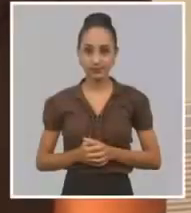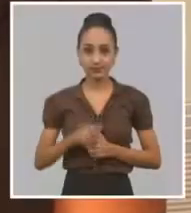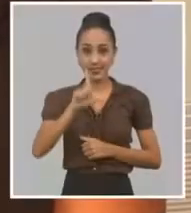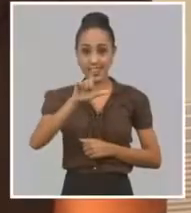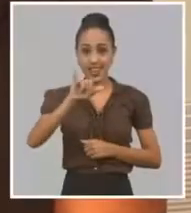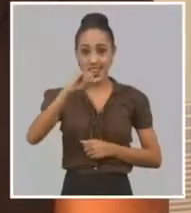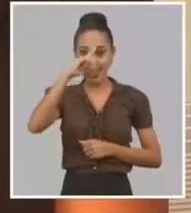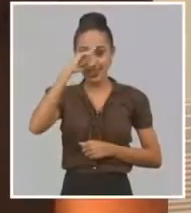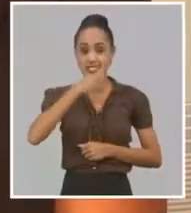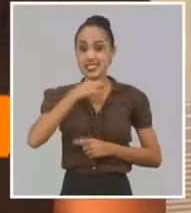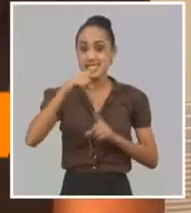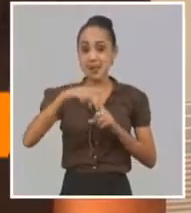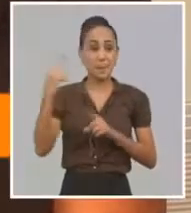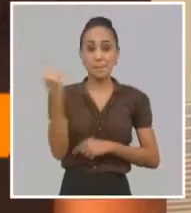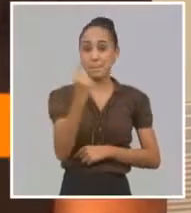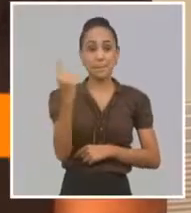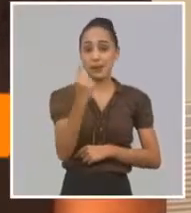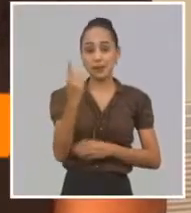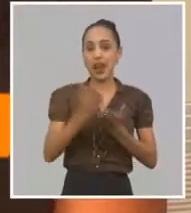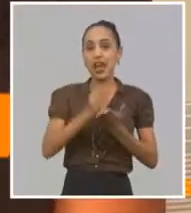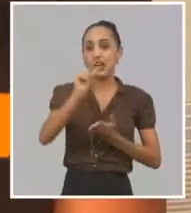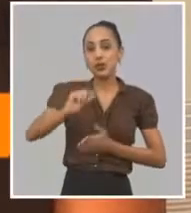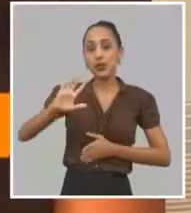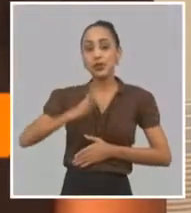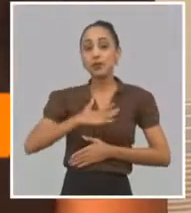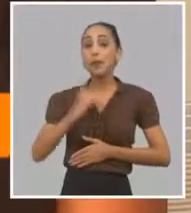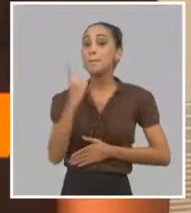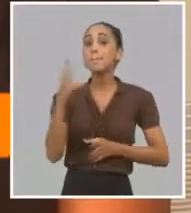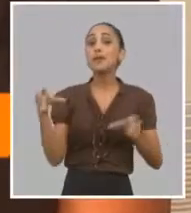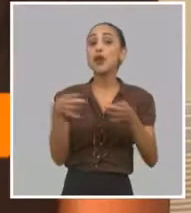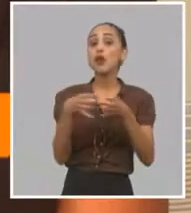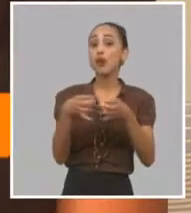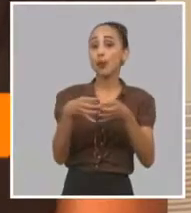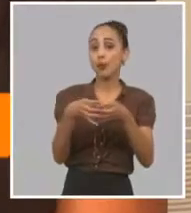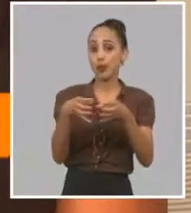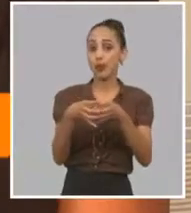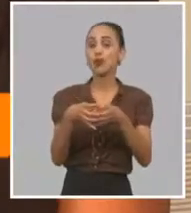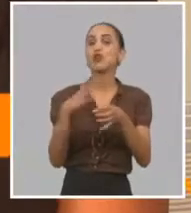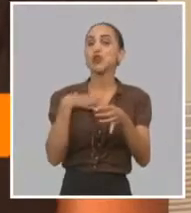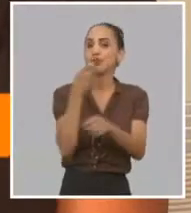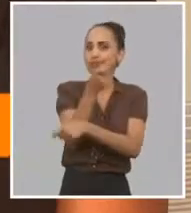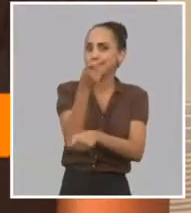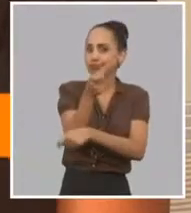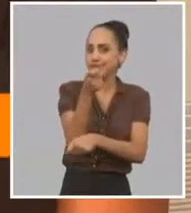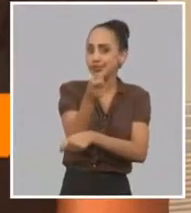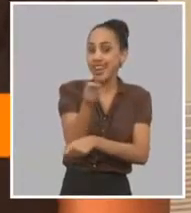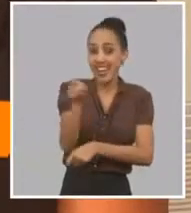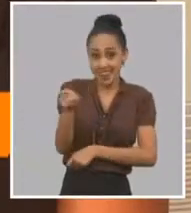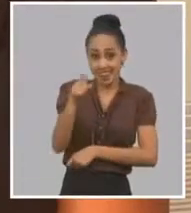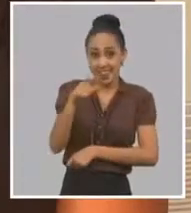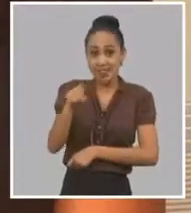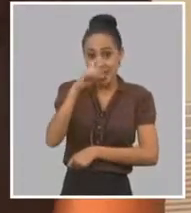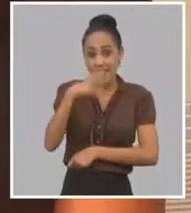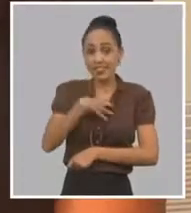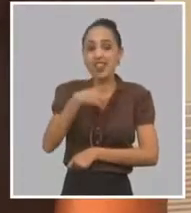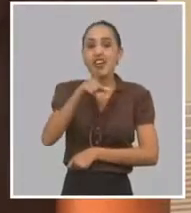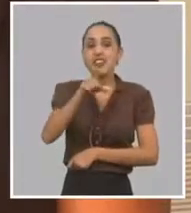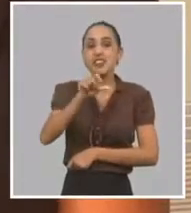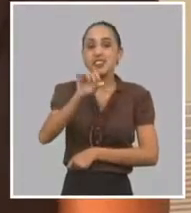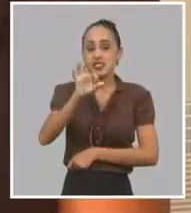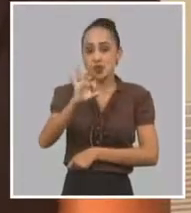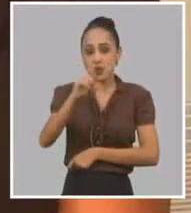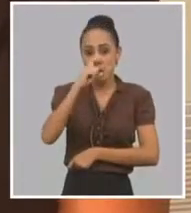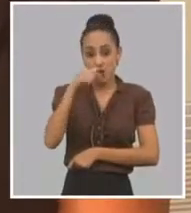Licea fue una de mis primeras alumnas en el primer grupo donde yo di clase, con apenas ella 18 años y yo 26,